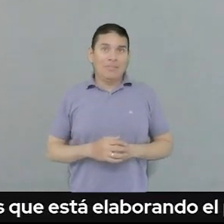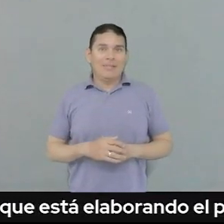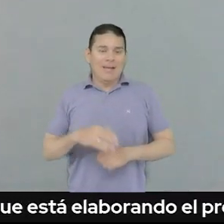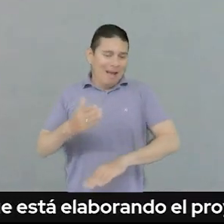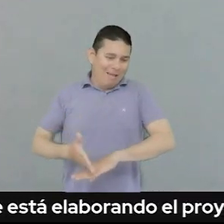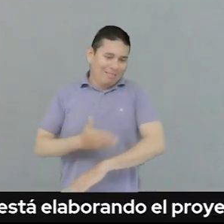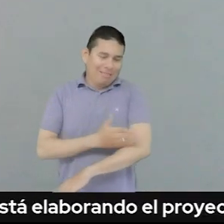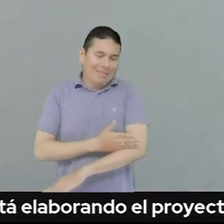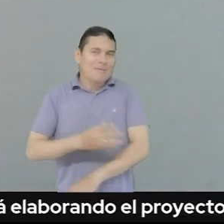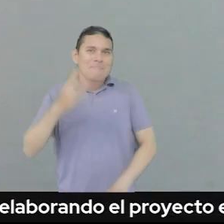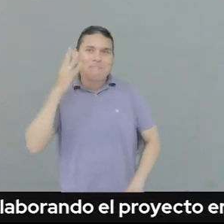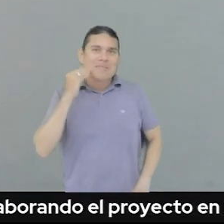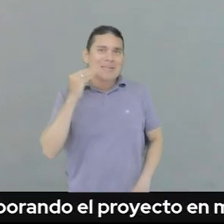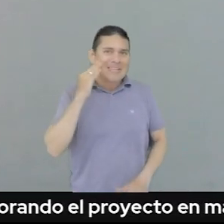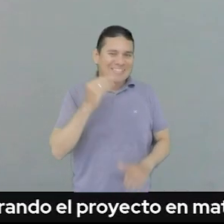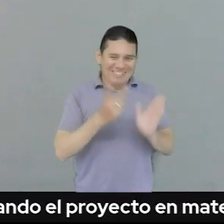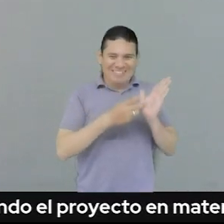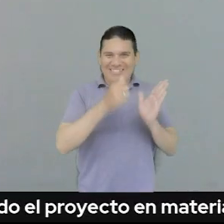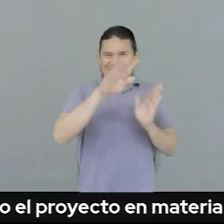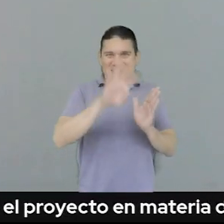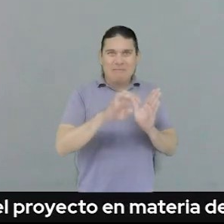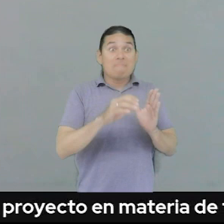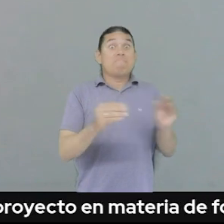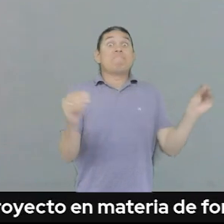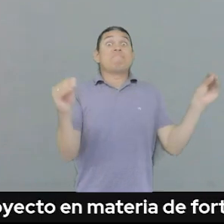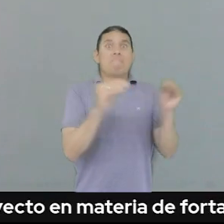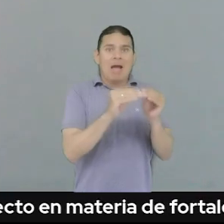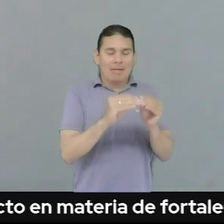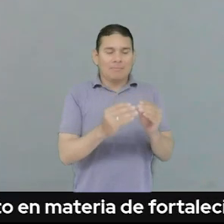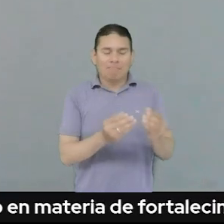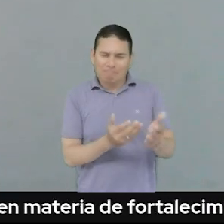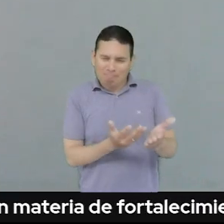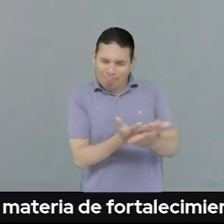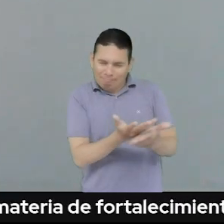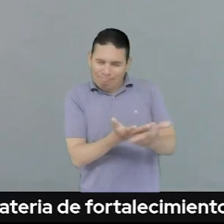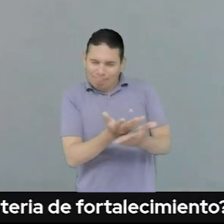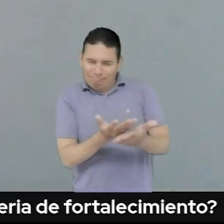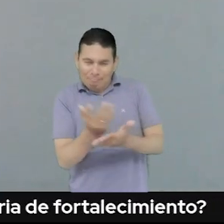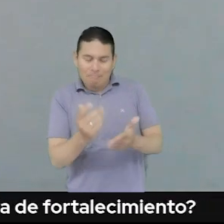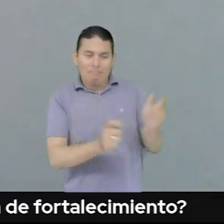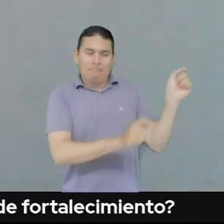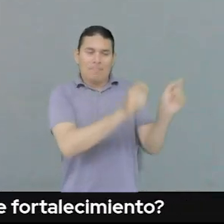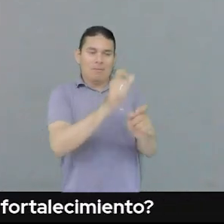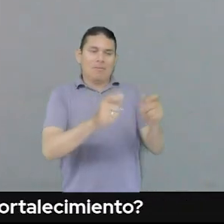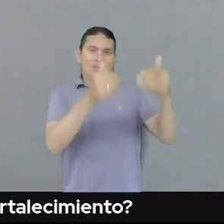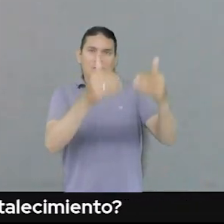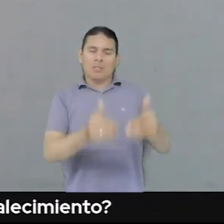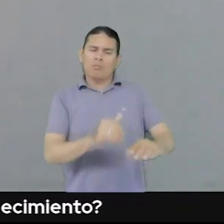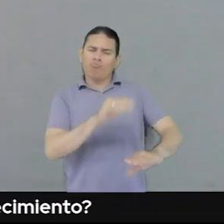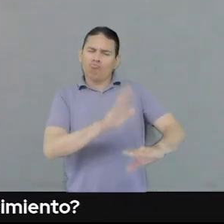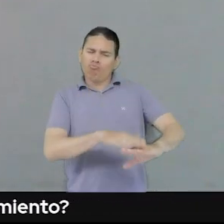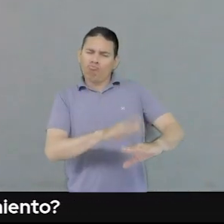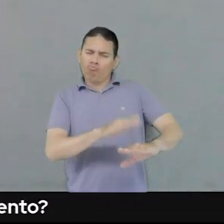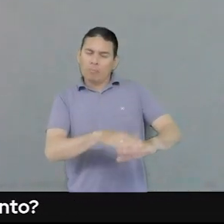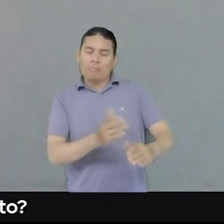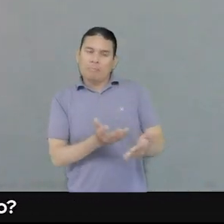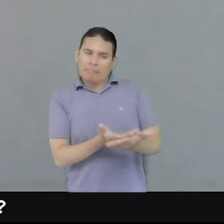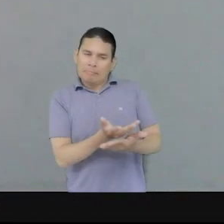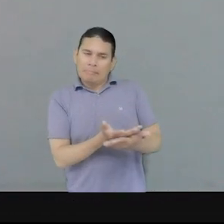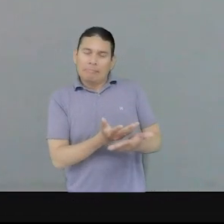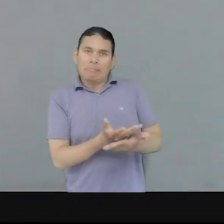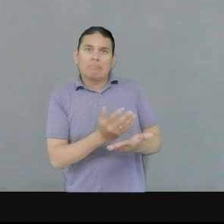consolida esa experiencia que se hizo en el 2019 y le da unas orientaciones a las personas con